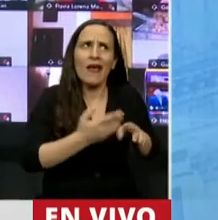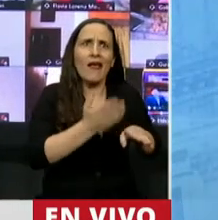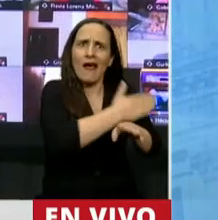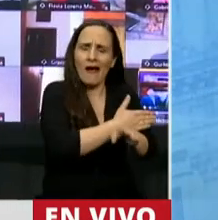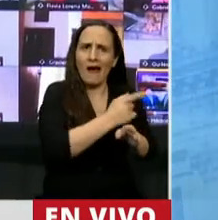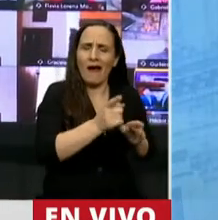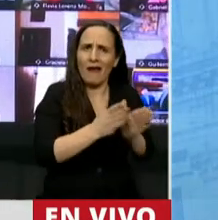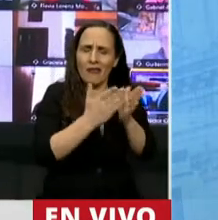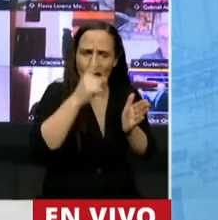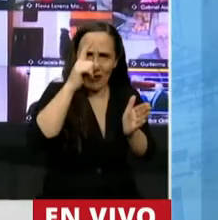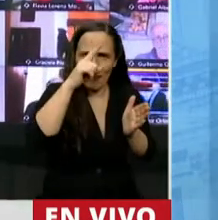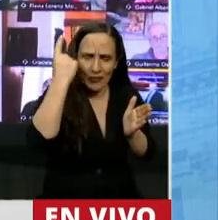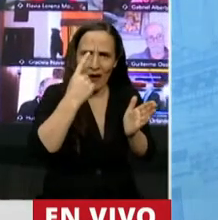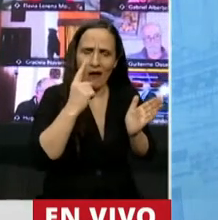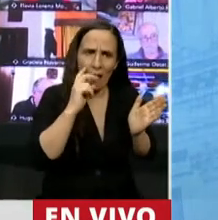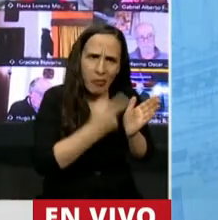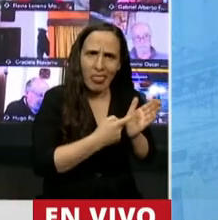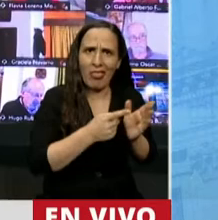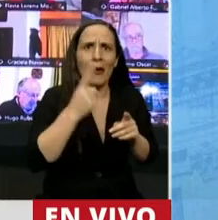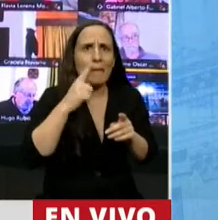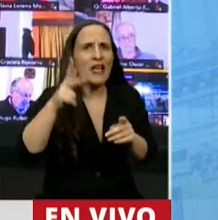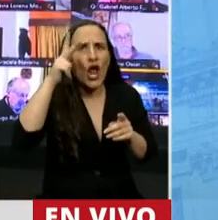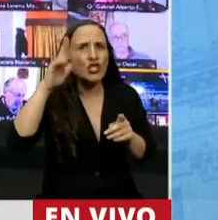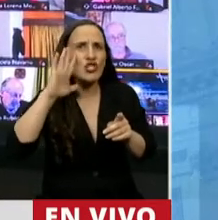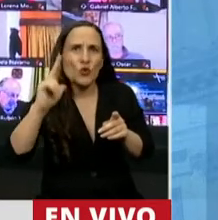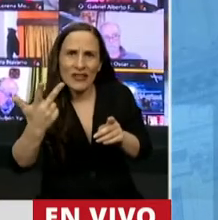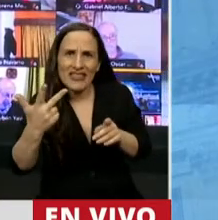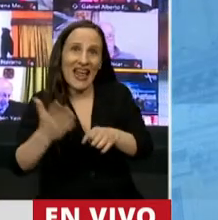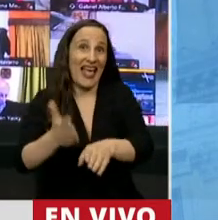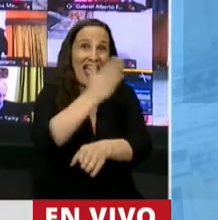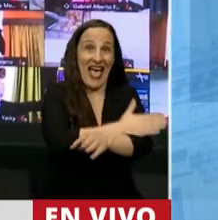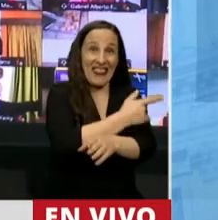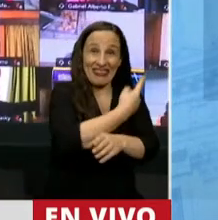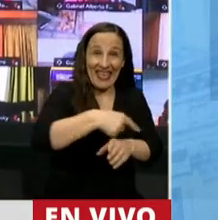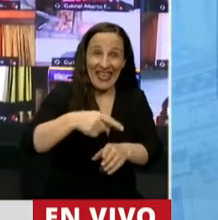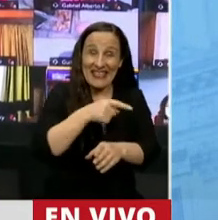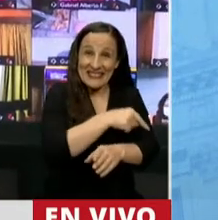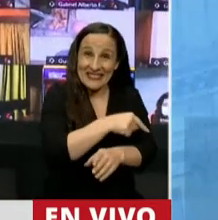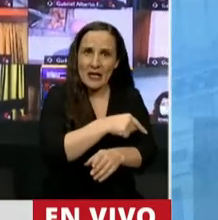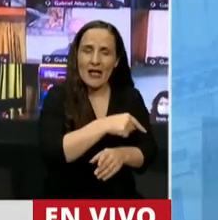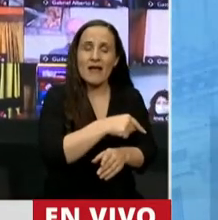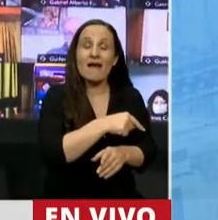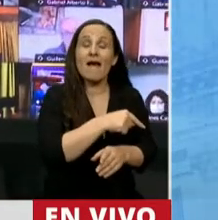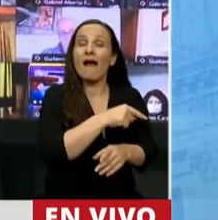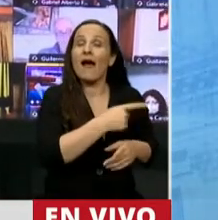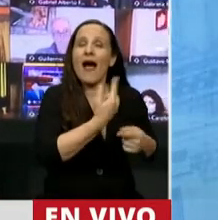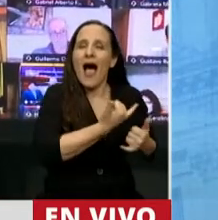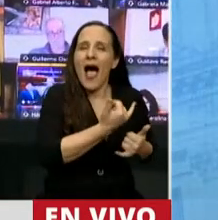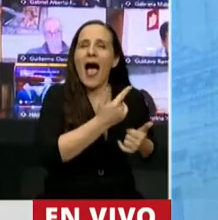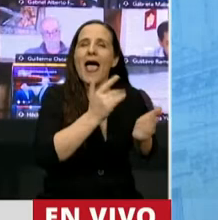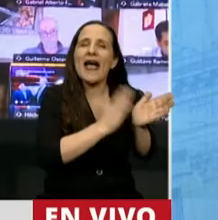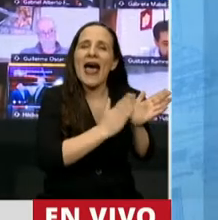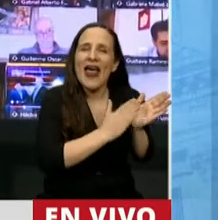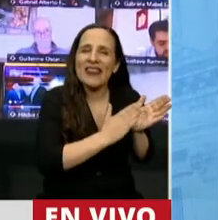antecedentes constitucionales previos a 1853 recogen el sistema de